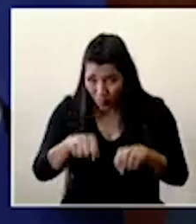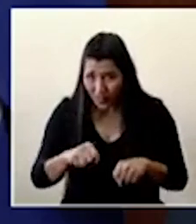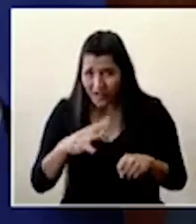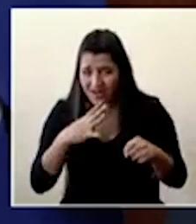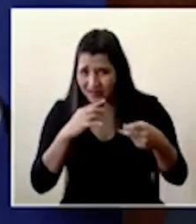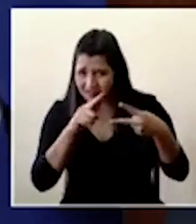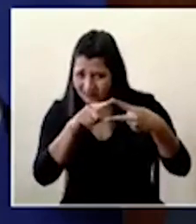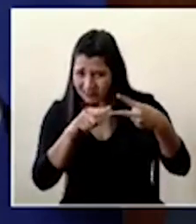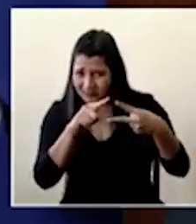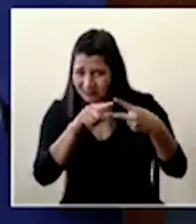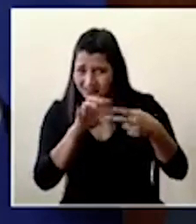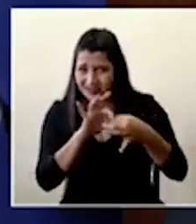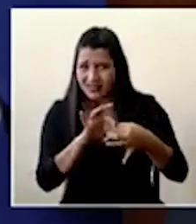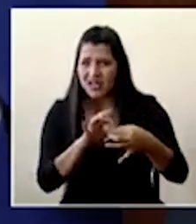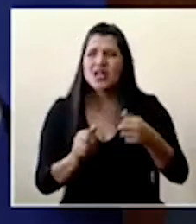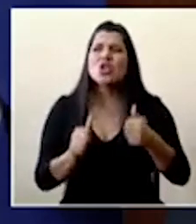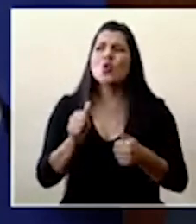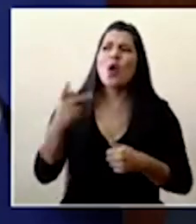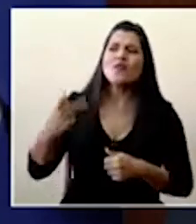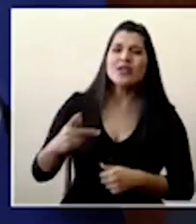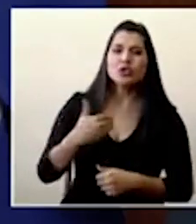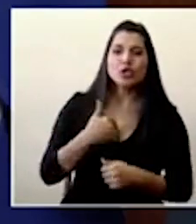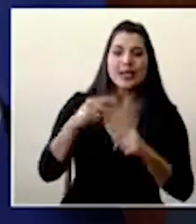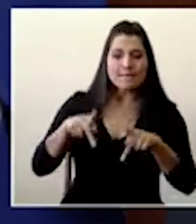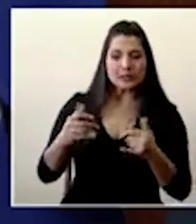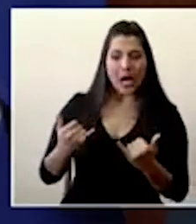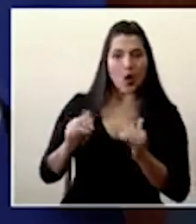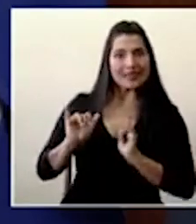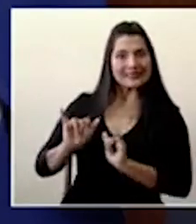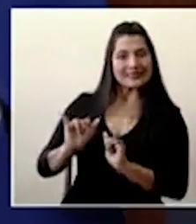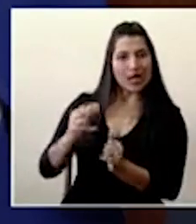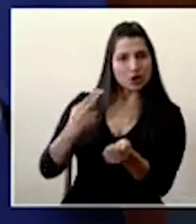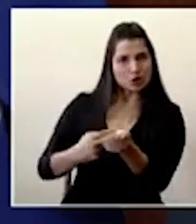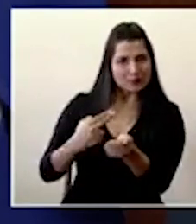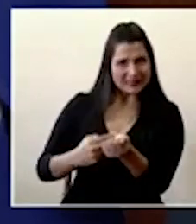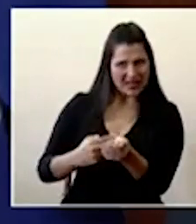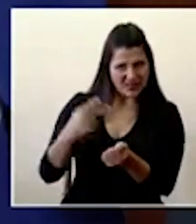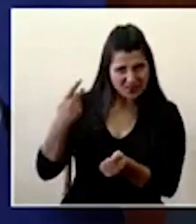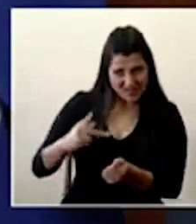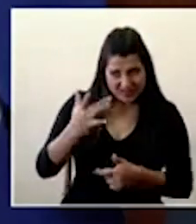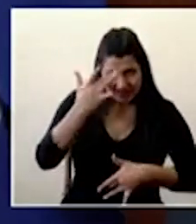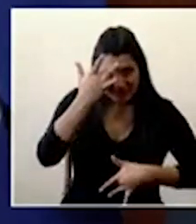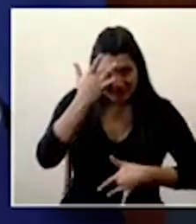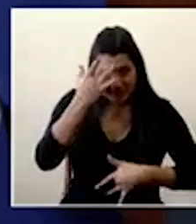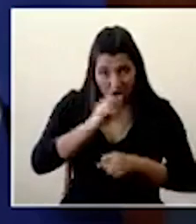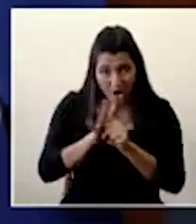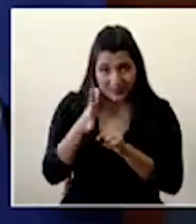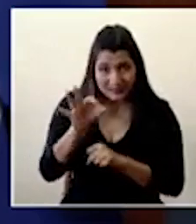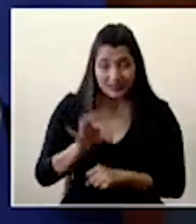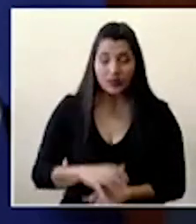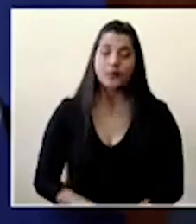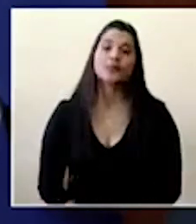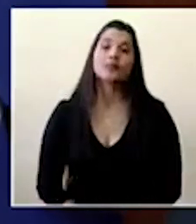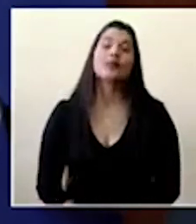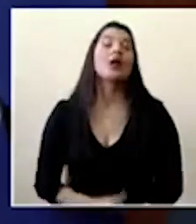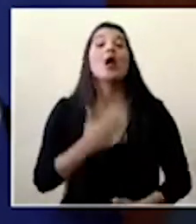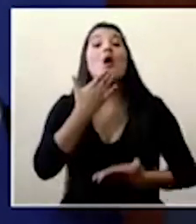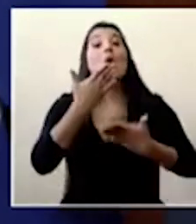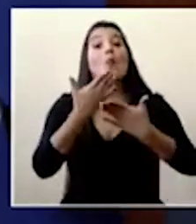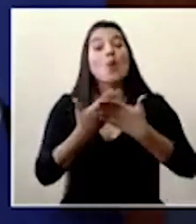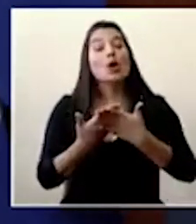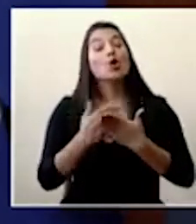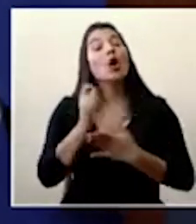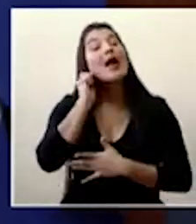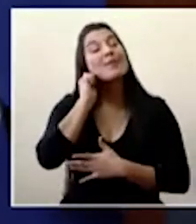caso y además de cuál es el riesgo de los pacientes internados en centros médicos que se puedan contagiar. Bueno, la señora que